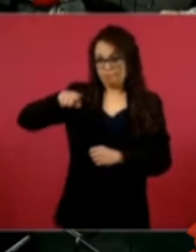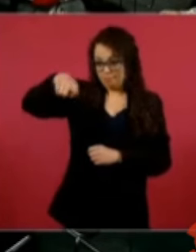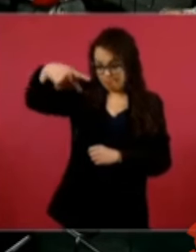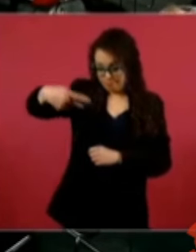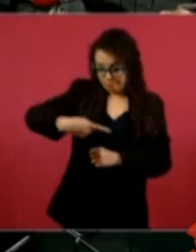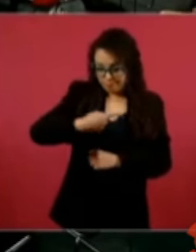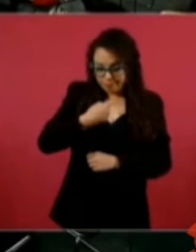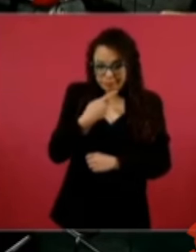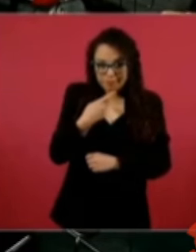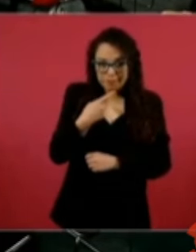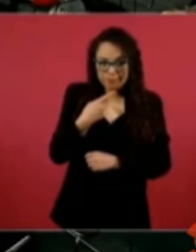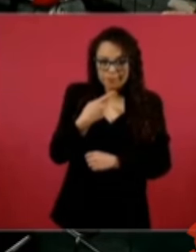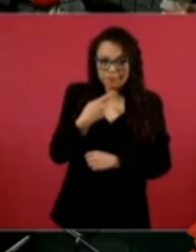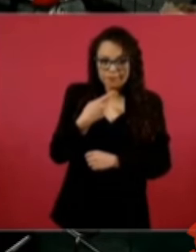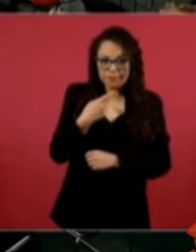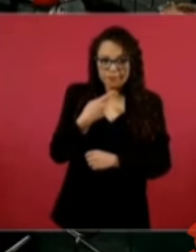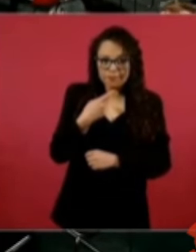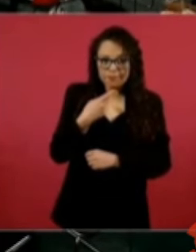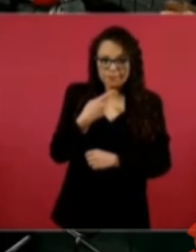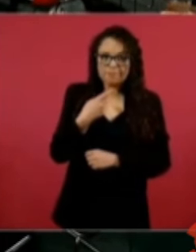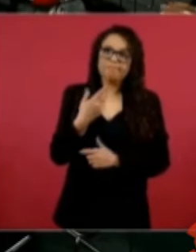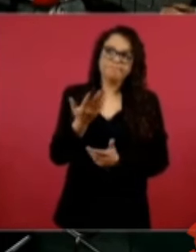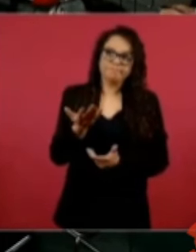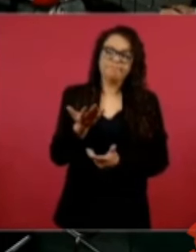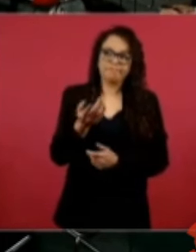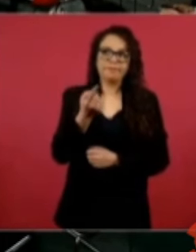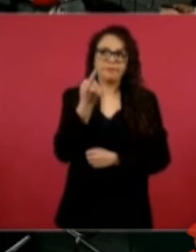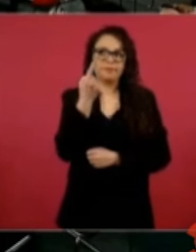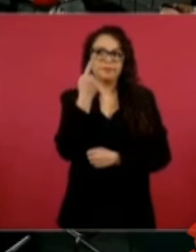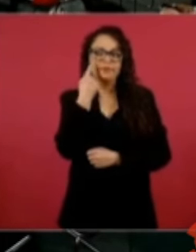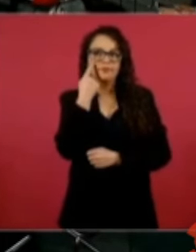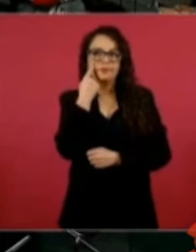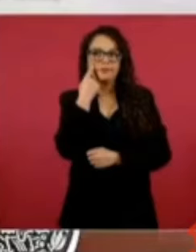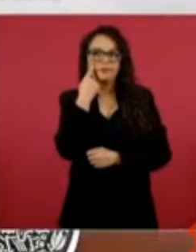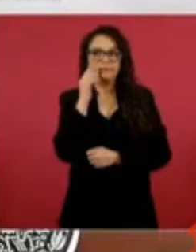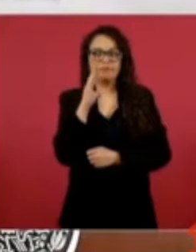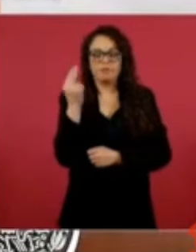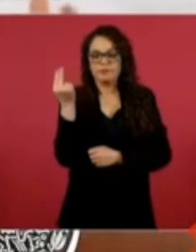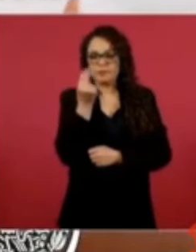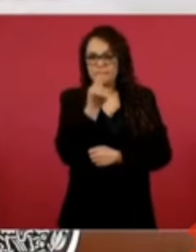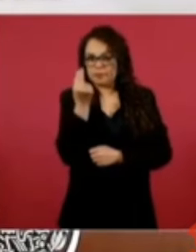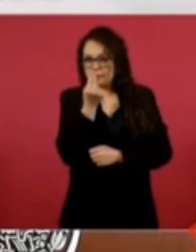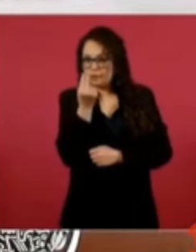A lo mejor si se hace una valoración,